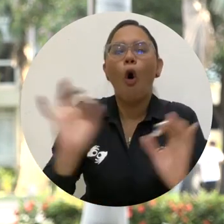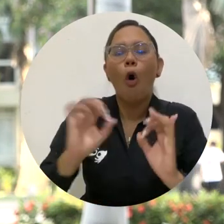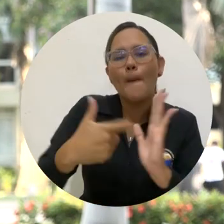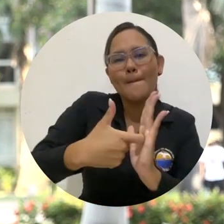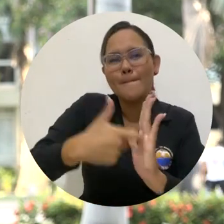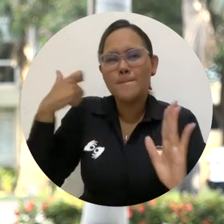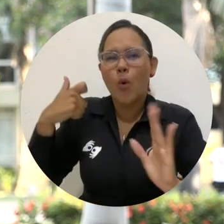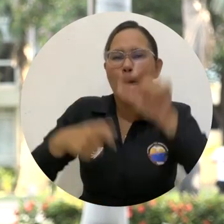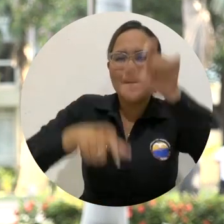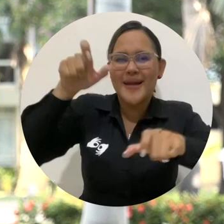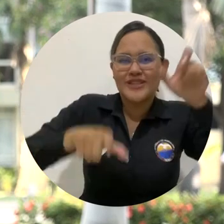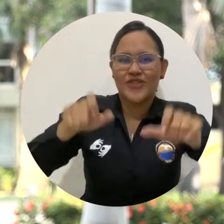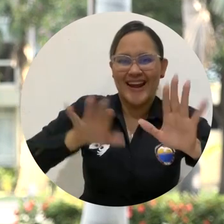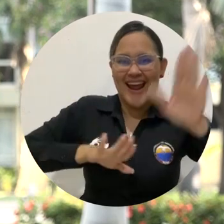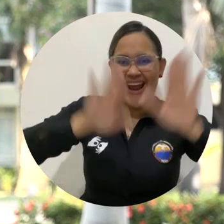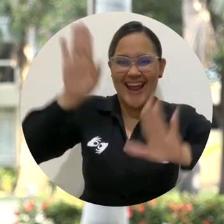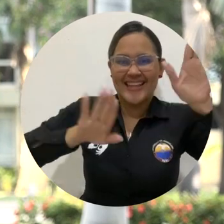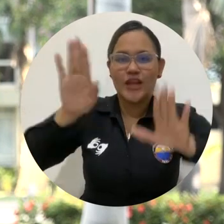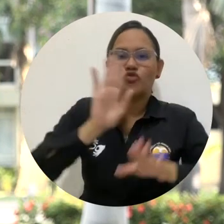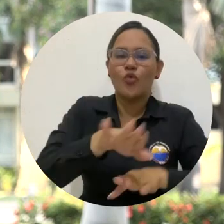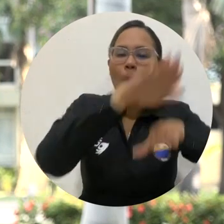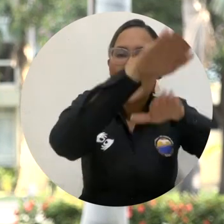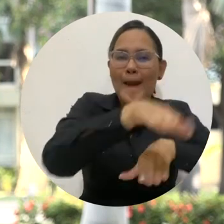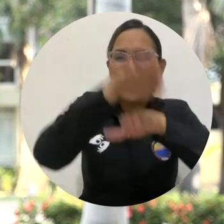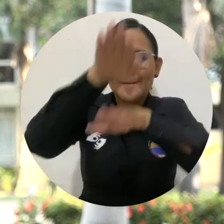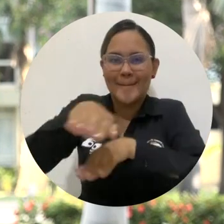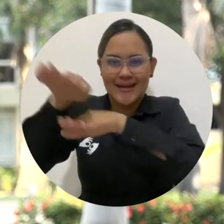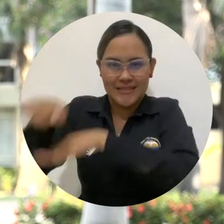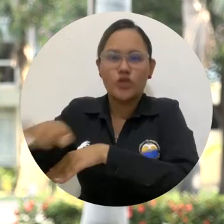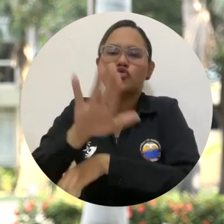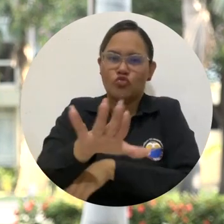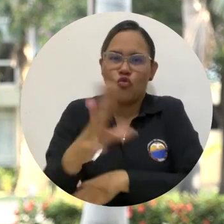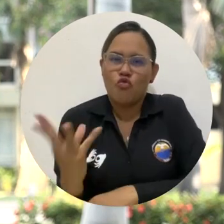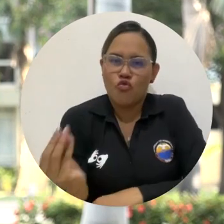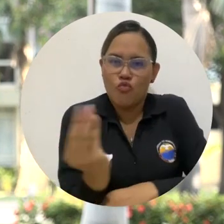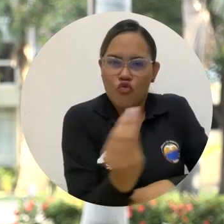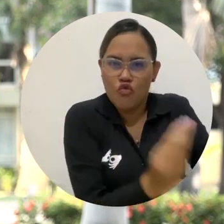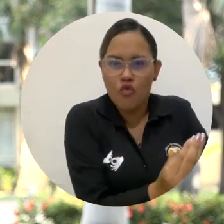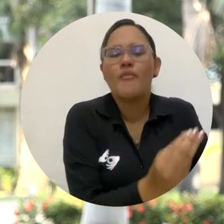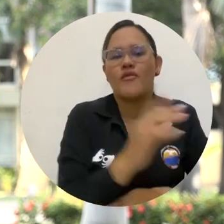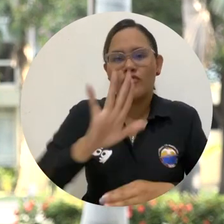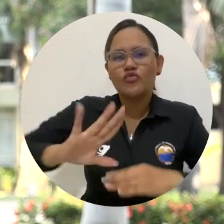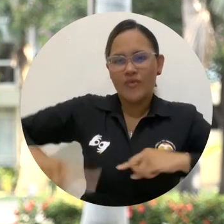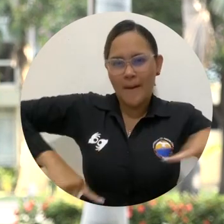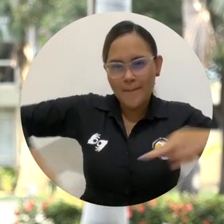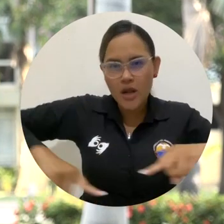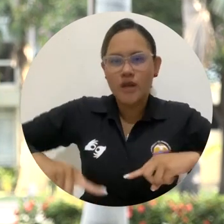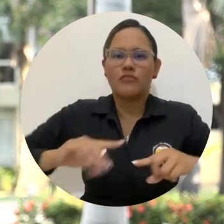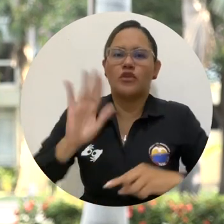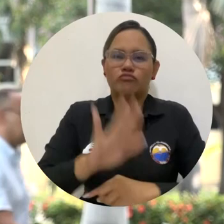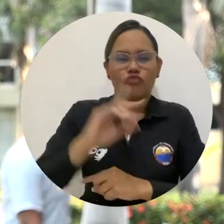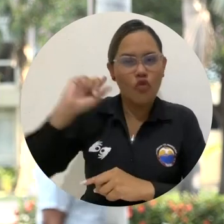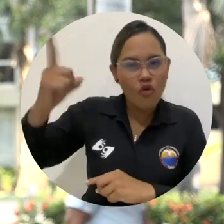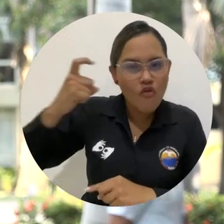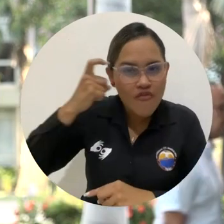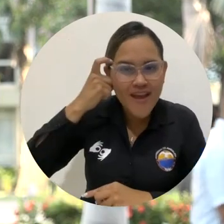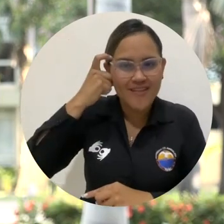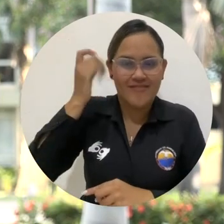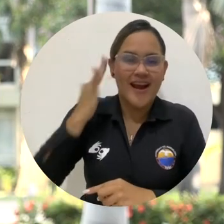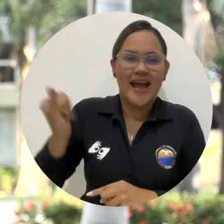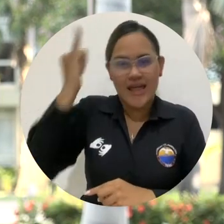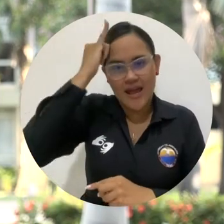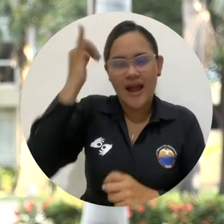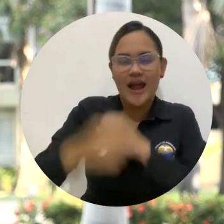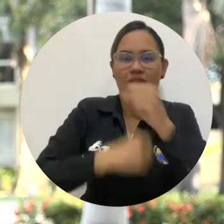planchas de candidaturas a representantes ante los diferentes órganos de gobierno y administración académica de la Universidad del Magdalena